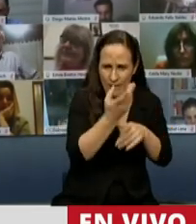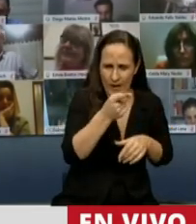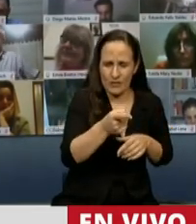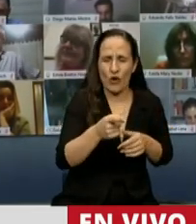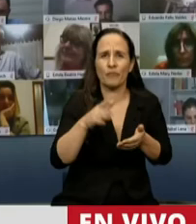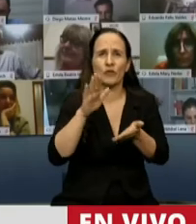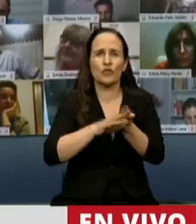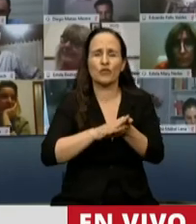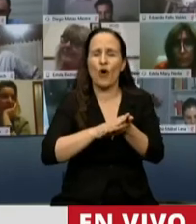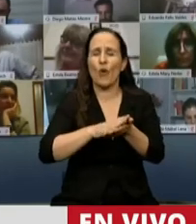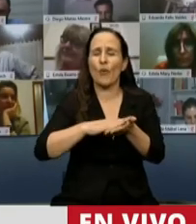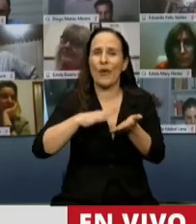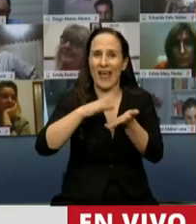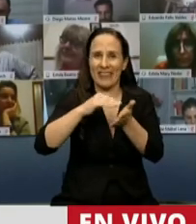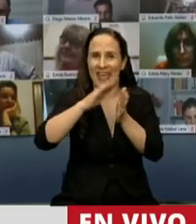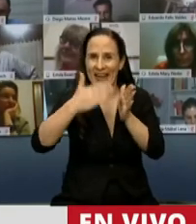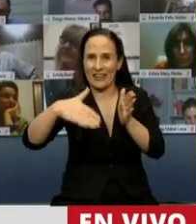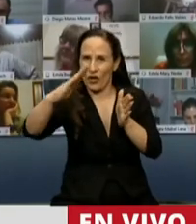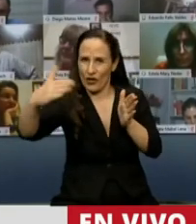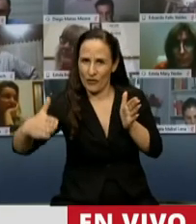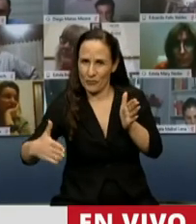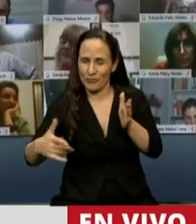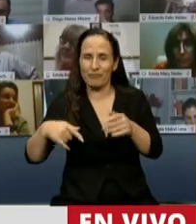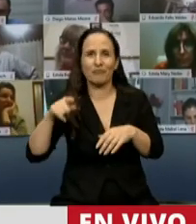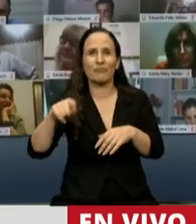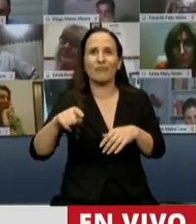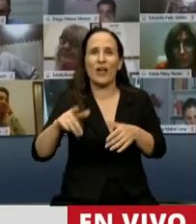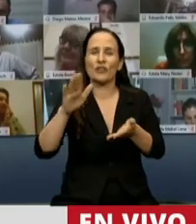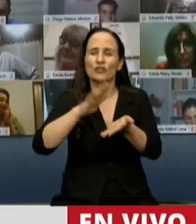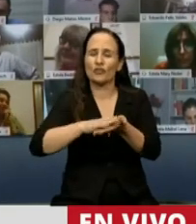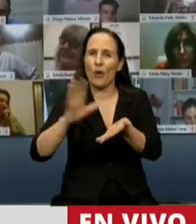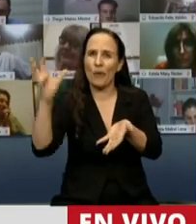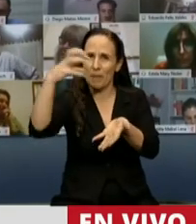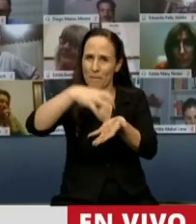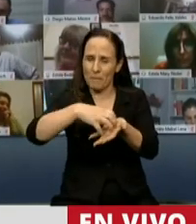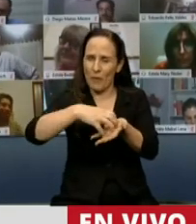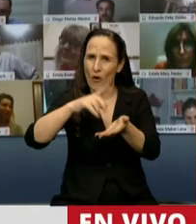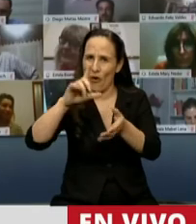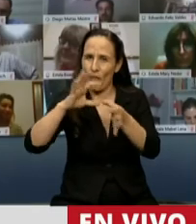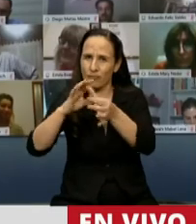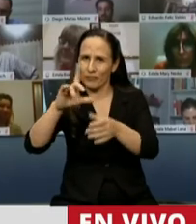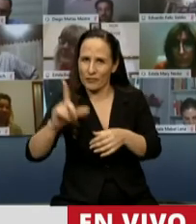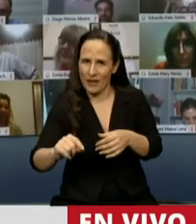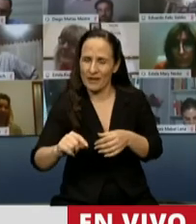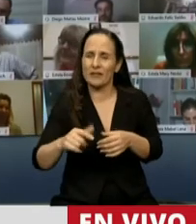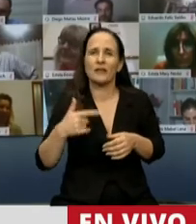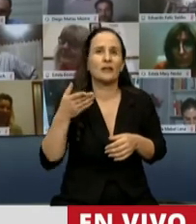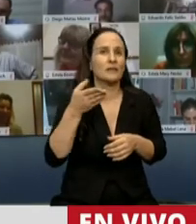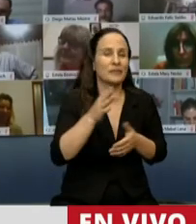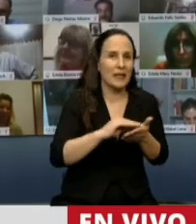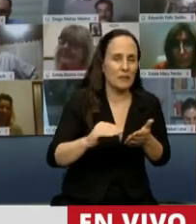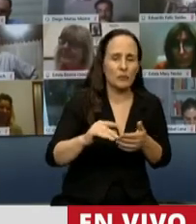demarcación de la plataforma, el avance del polo logístico antártico, las reuniones que se están haciendo con un carácter